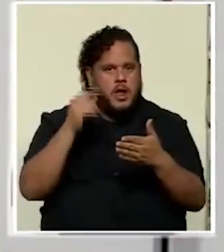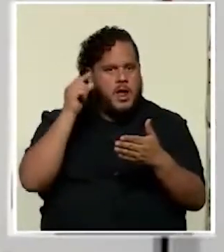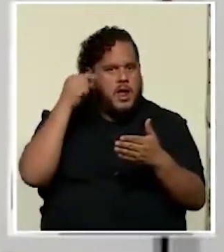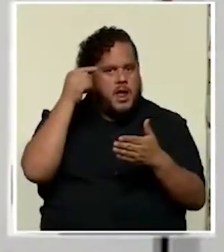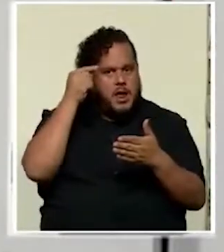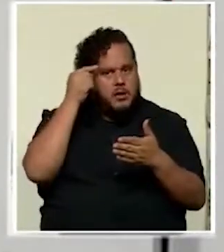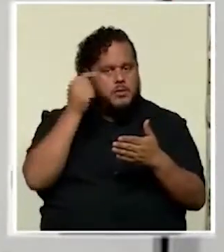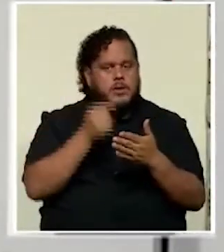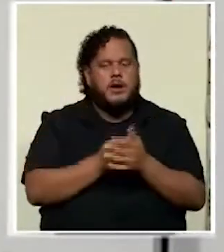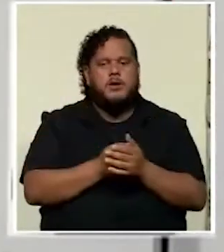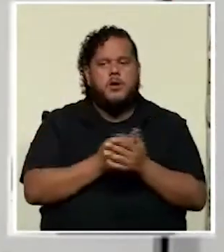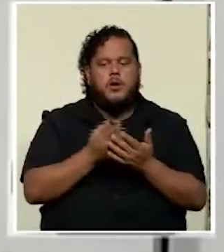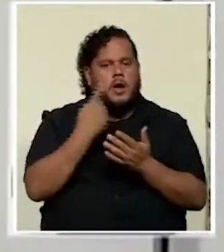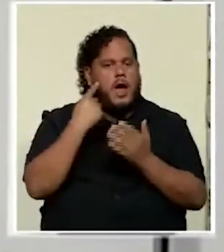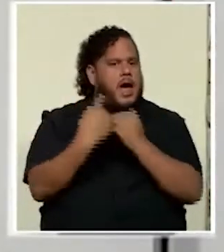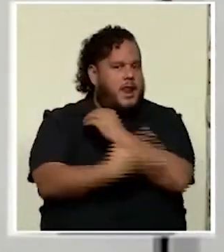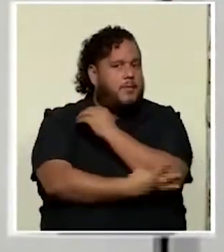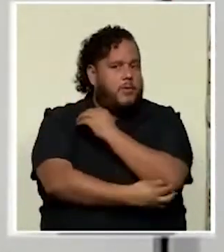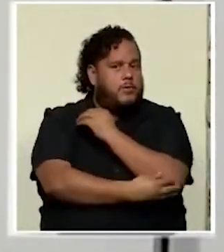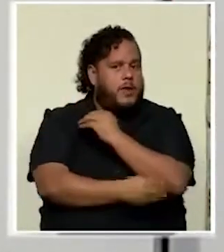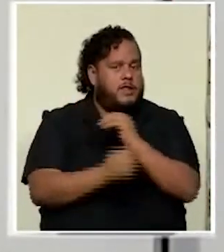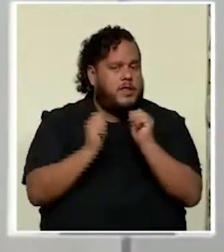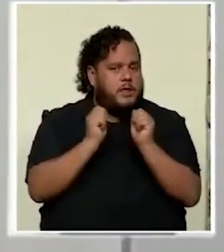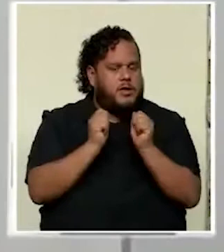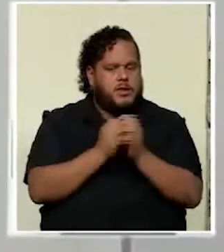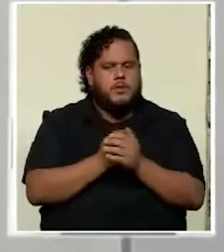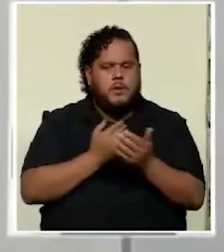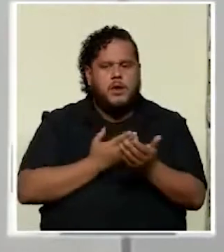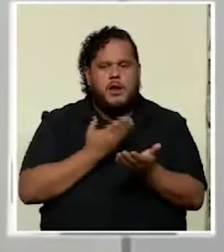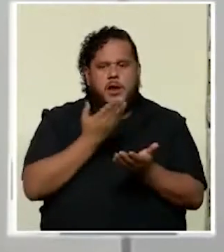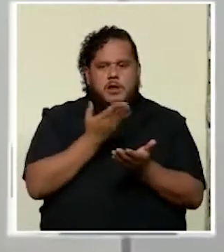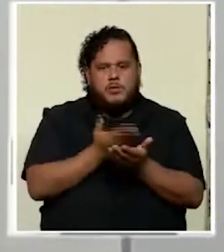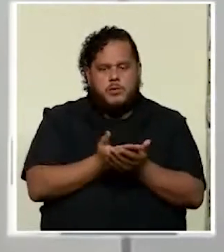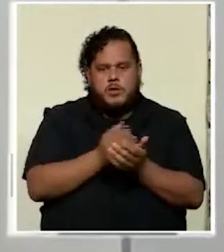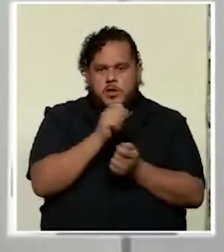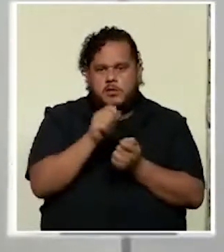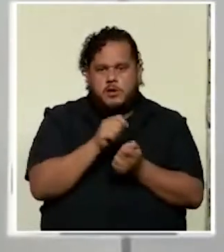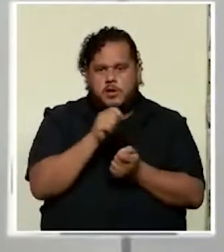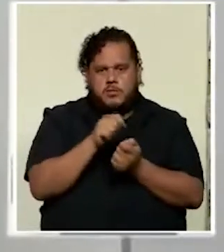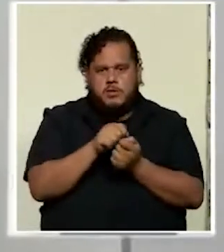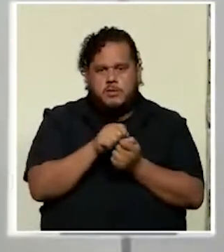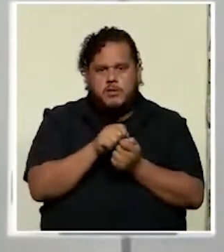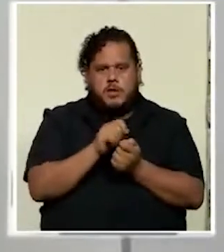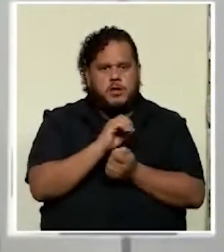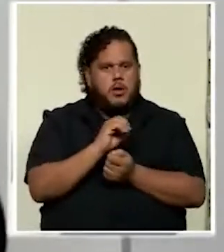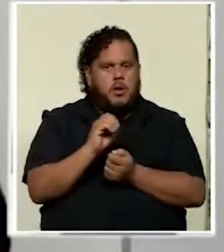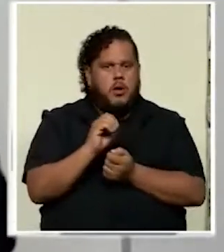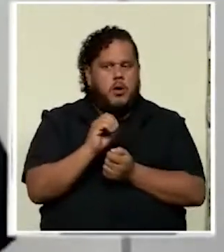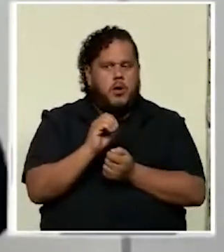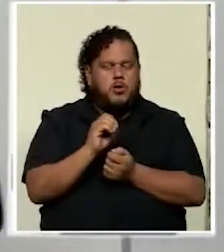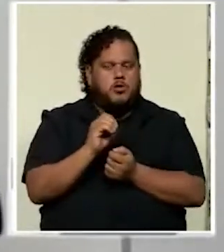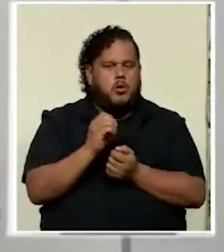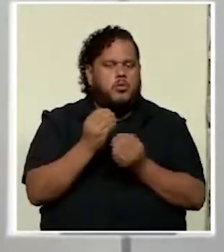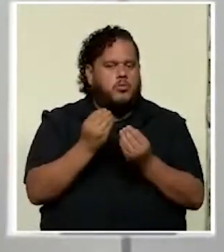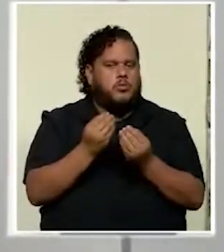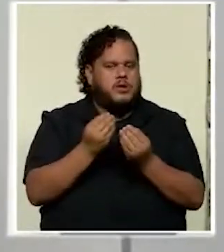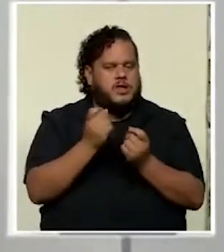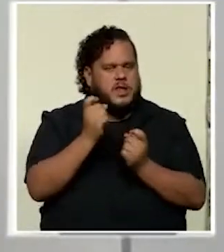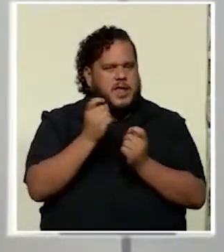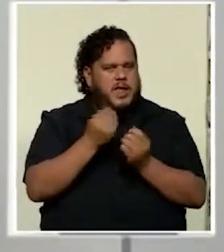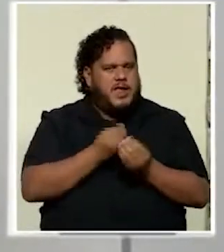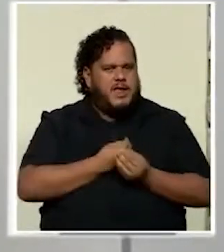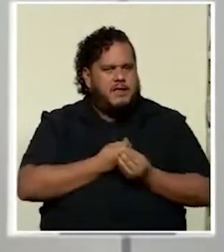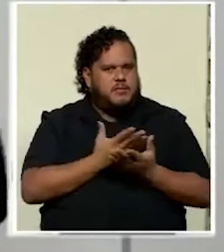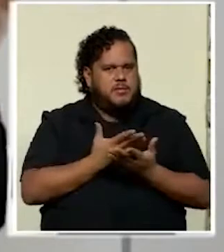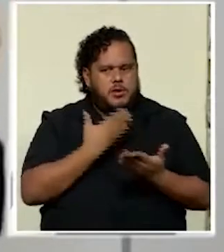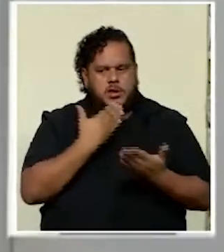brecha educativa? ¿Las propuestas son específicas o son meras expresiones de buenos